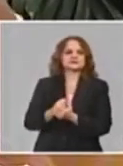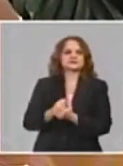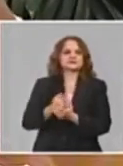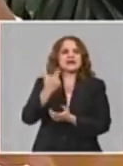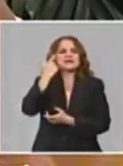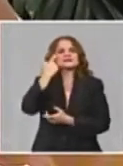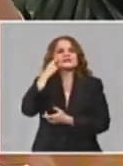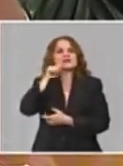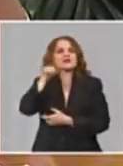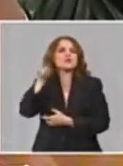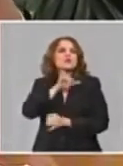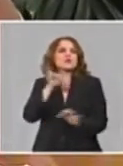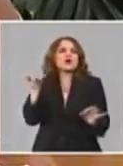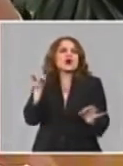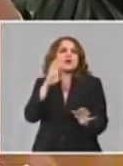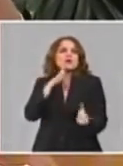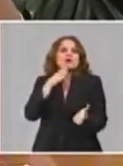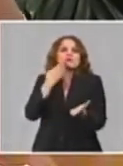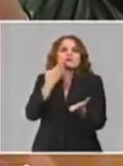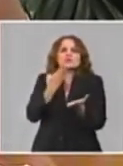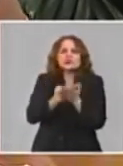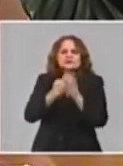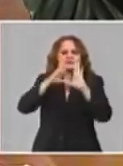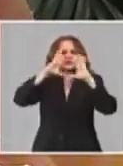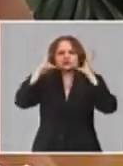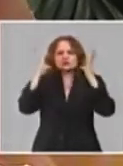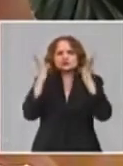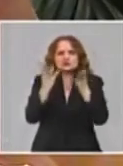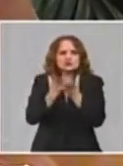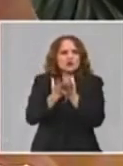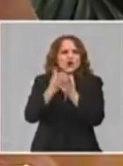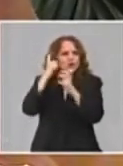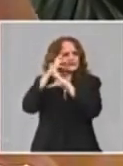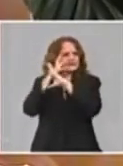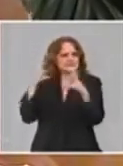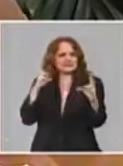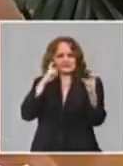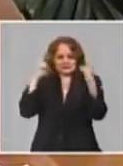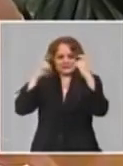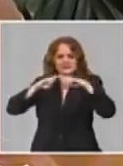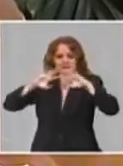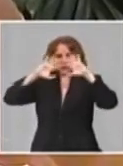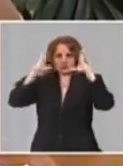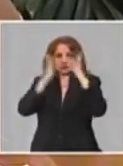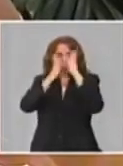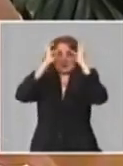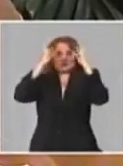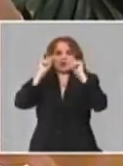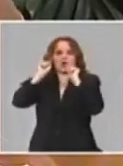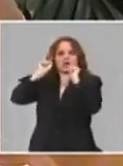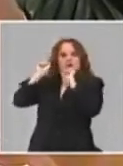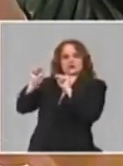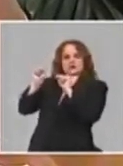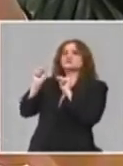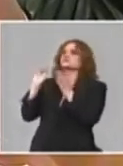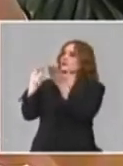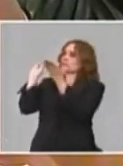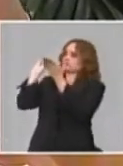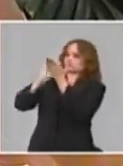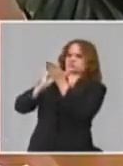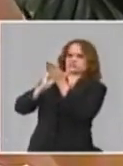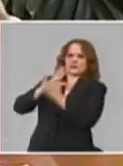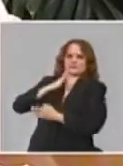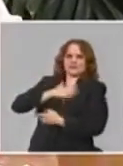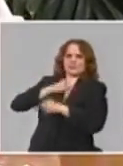ciencia concentrada de todo lo que se ha hecho y que además tiene el concurso de todos los expertos,